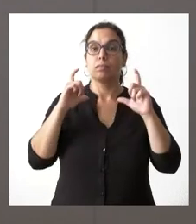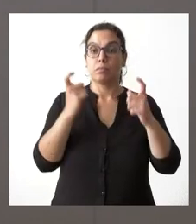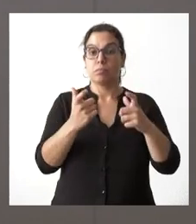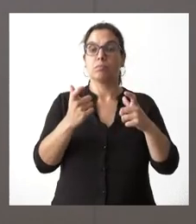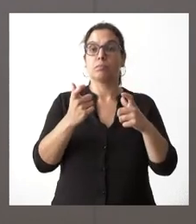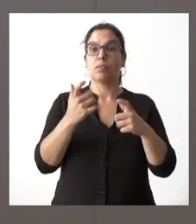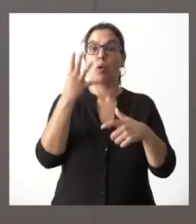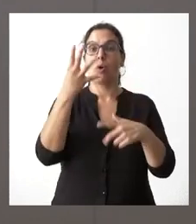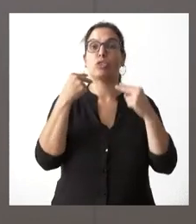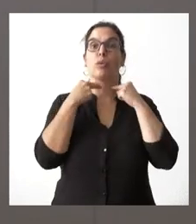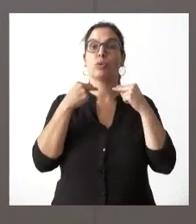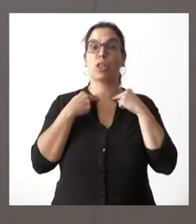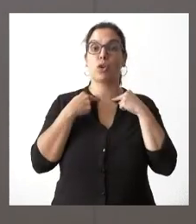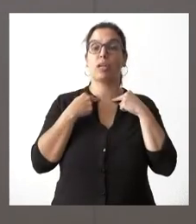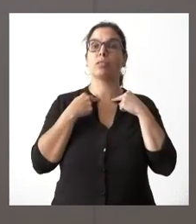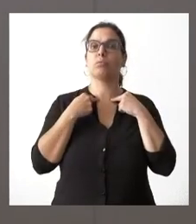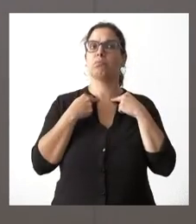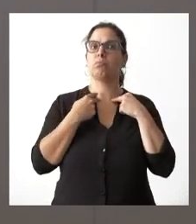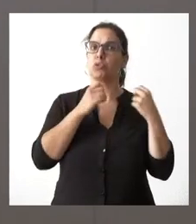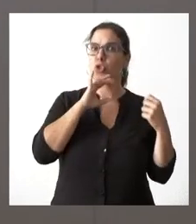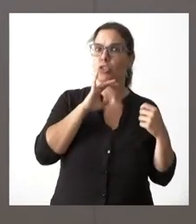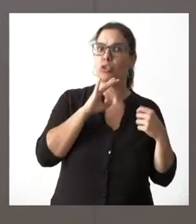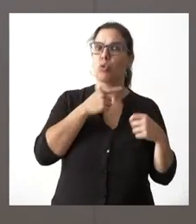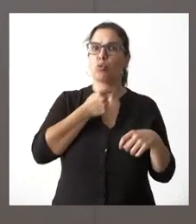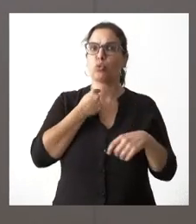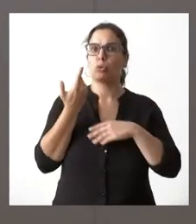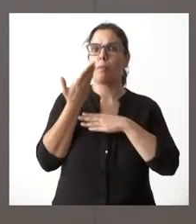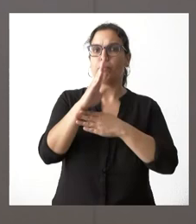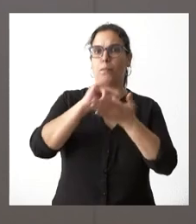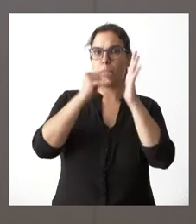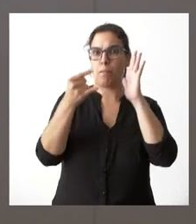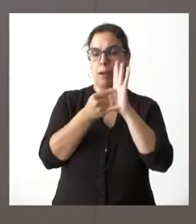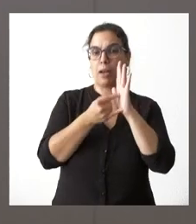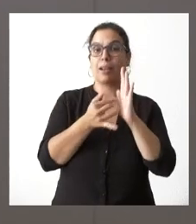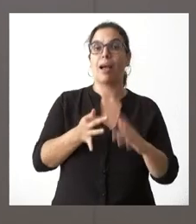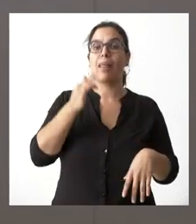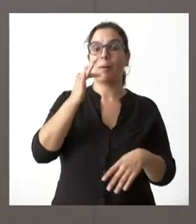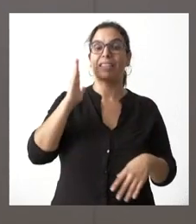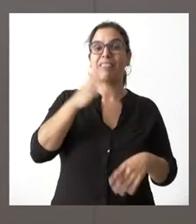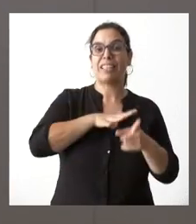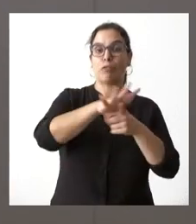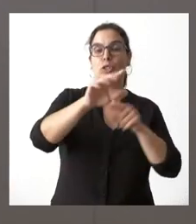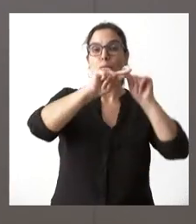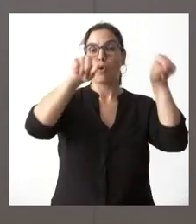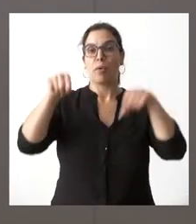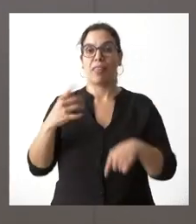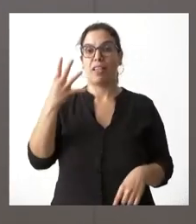las cuatro diputaciones provinciales y además es un plan de ámbito supra provincial porque afecta a cuatro provincias de nuestra comunidad autónoma yo agradezco a las